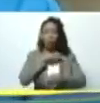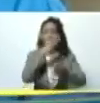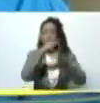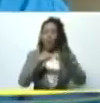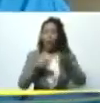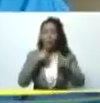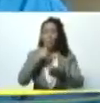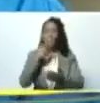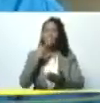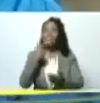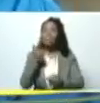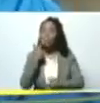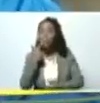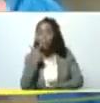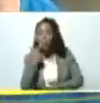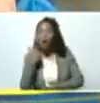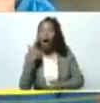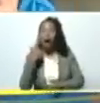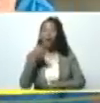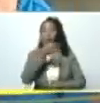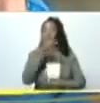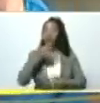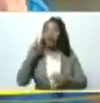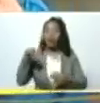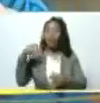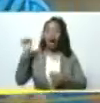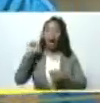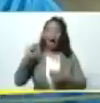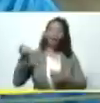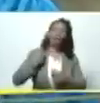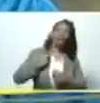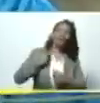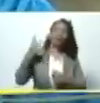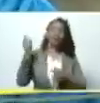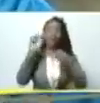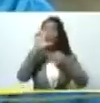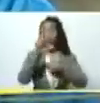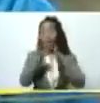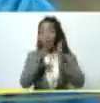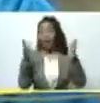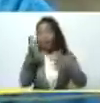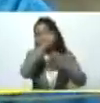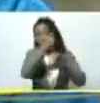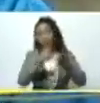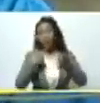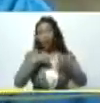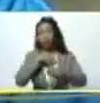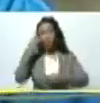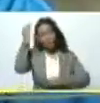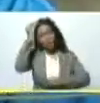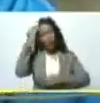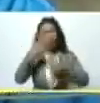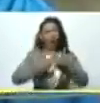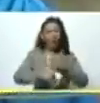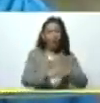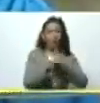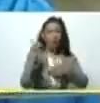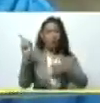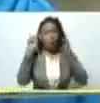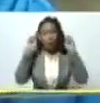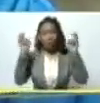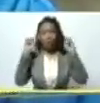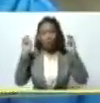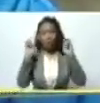probados y son productos de altísima calidad así que con esas tres grandes líneas estamos repensando y avanzando en el tema